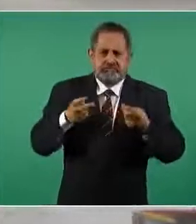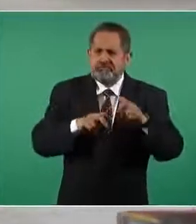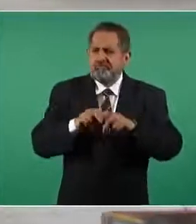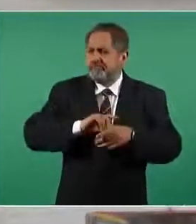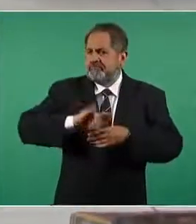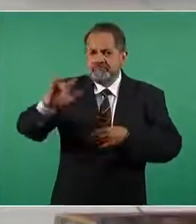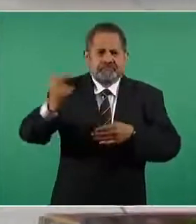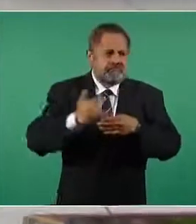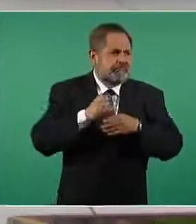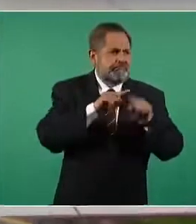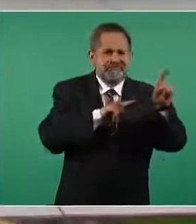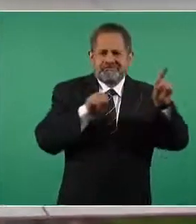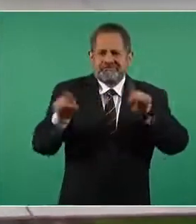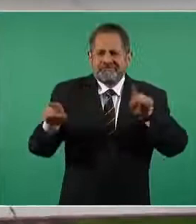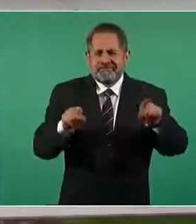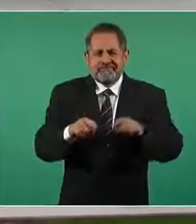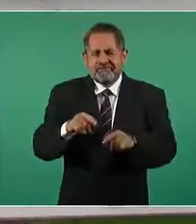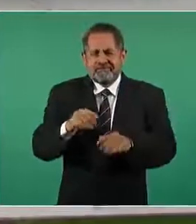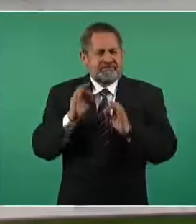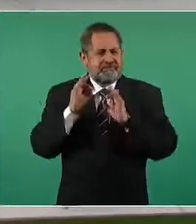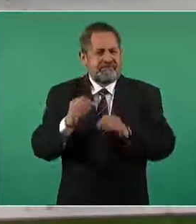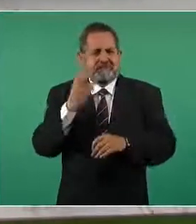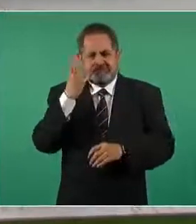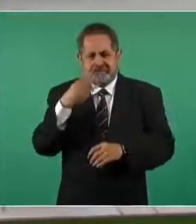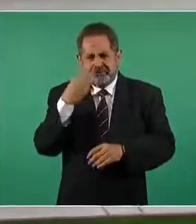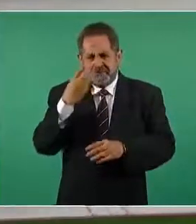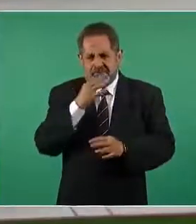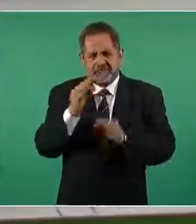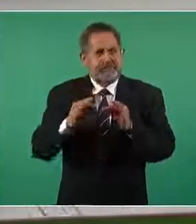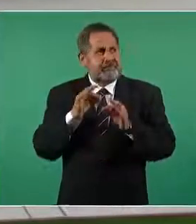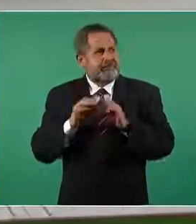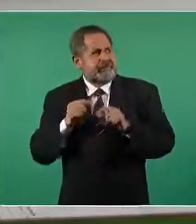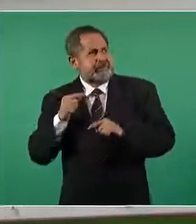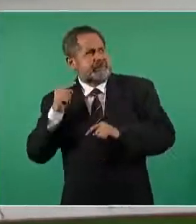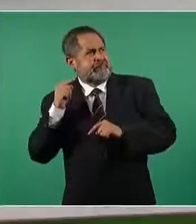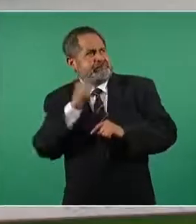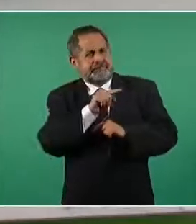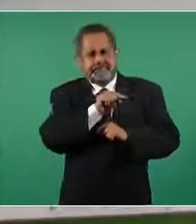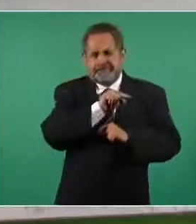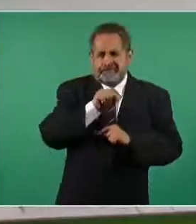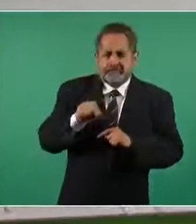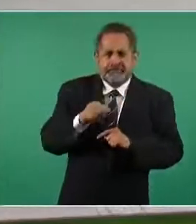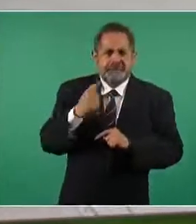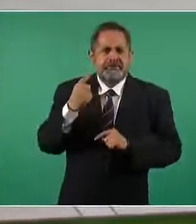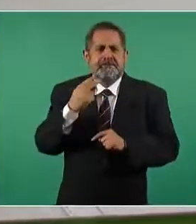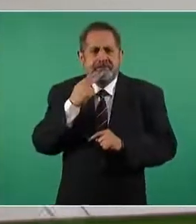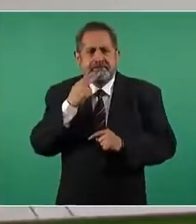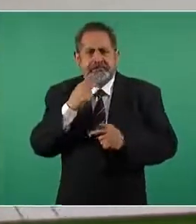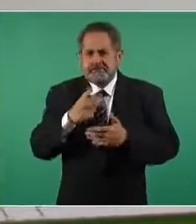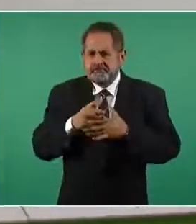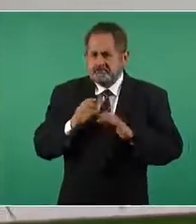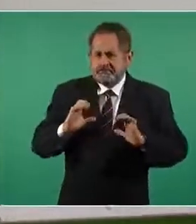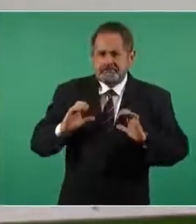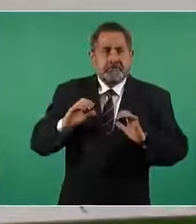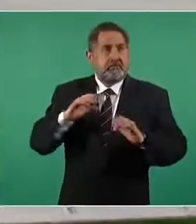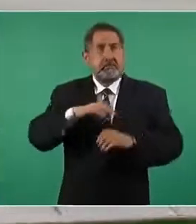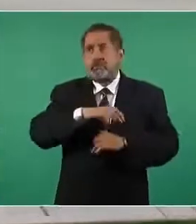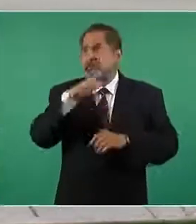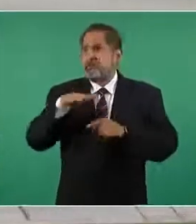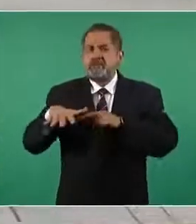mayor de tres horas lo anterior para cumplir con las tareas de salvaguardar el espacio aéreo nacional